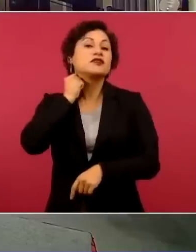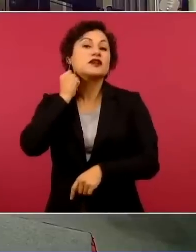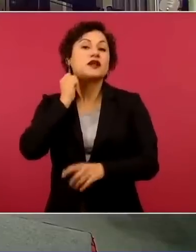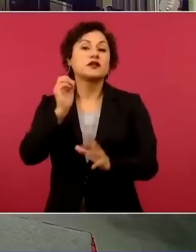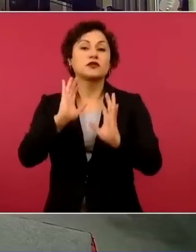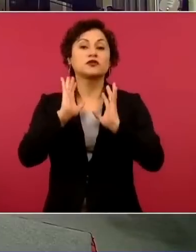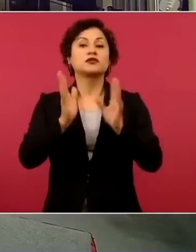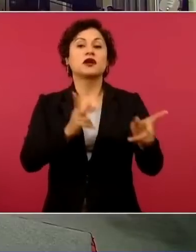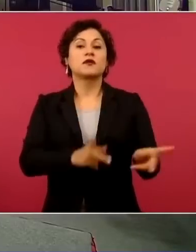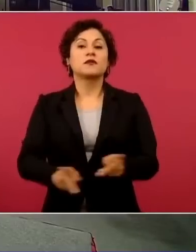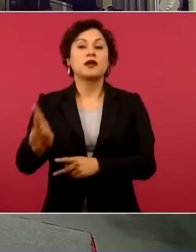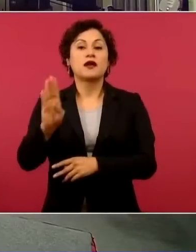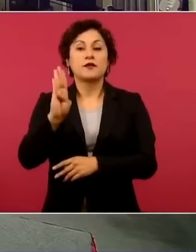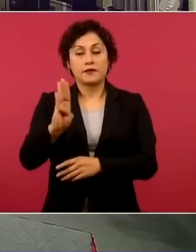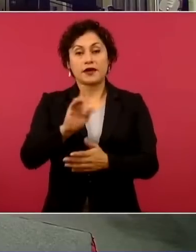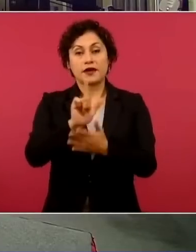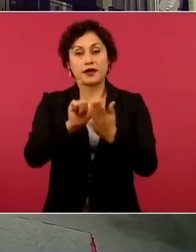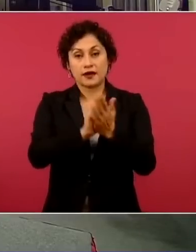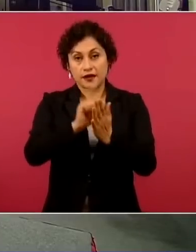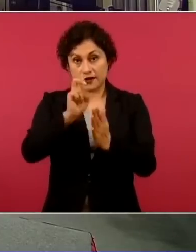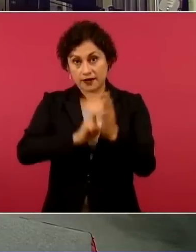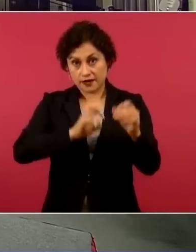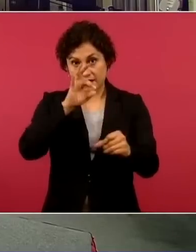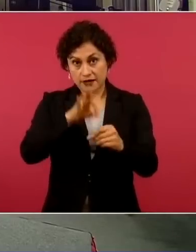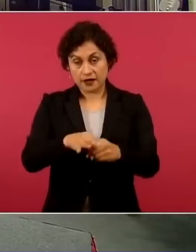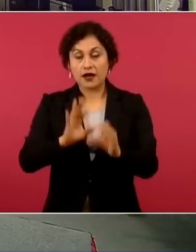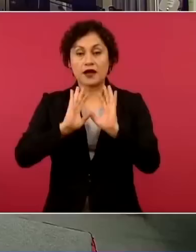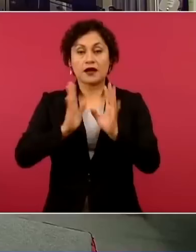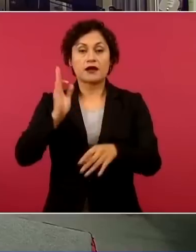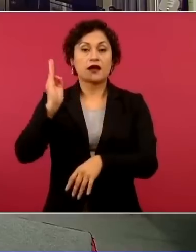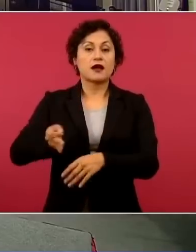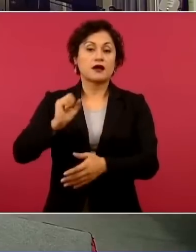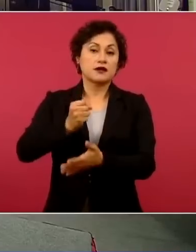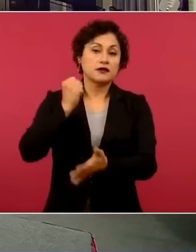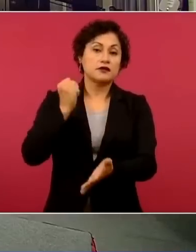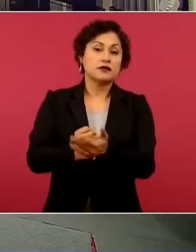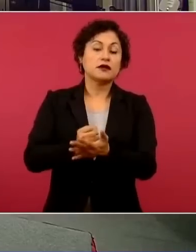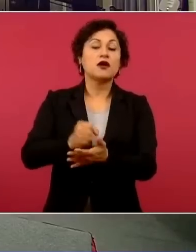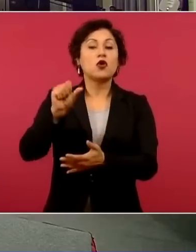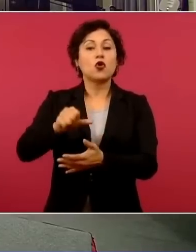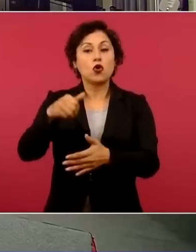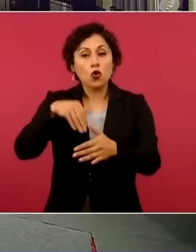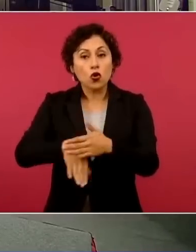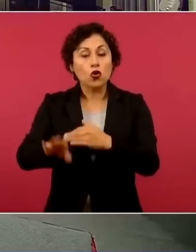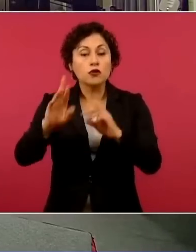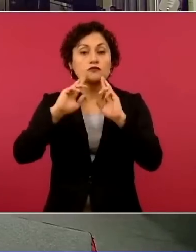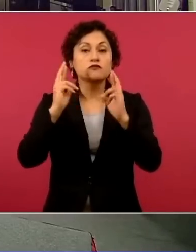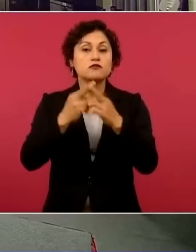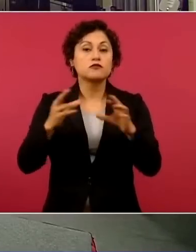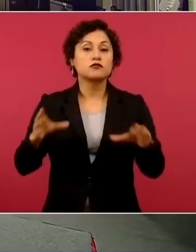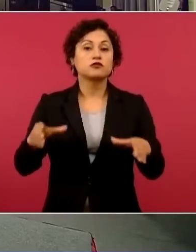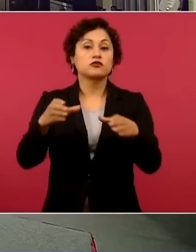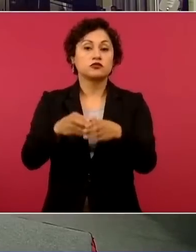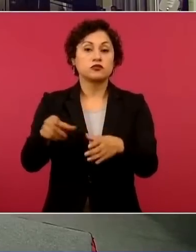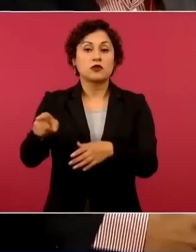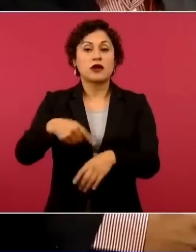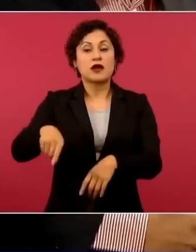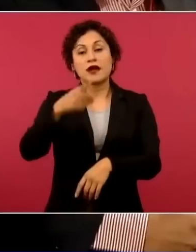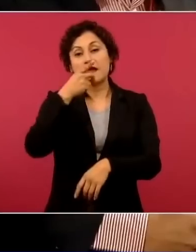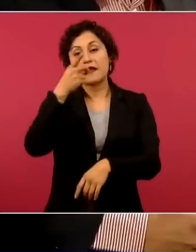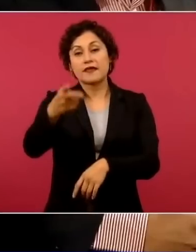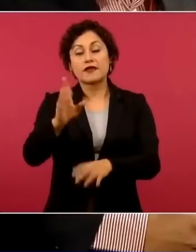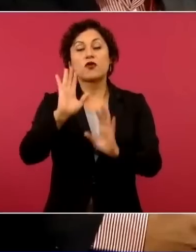Se prevé de su reforma electoral, se prevé que hoy se lleve al pleno. La oposición ya advirtió que acudirá a Suprema Corte de Justicia para